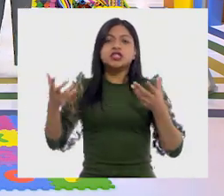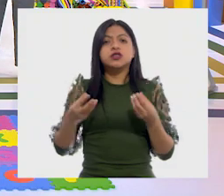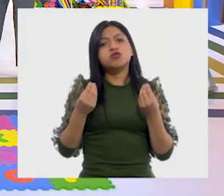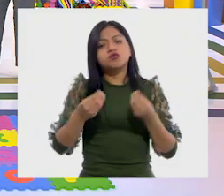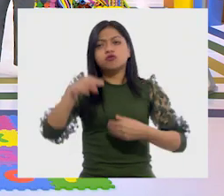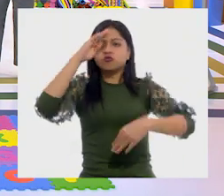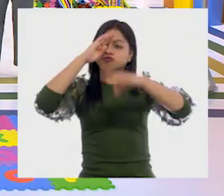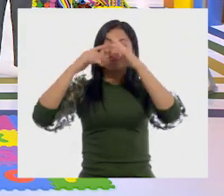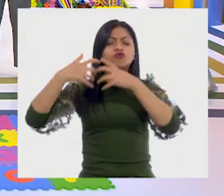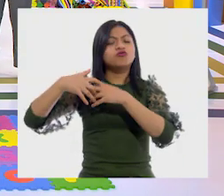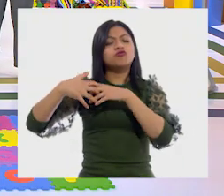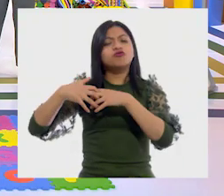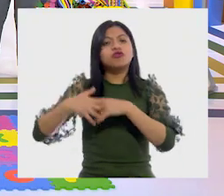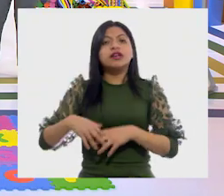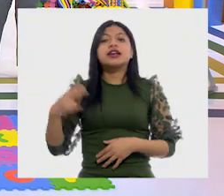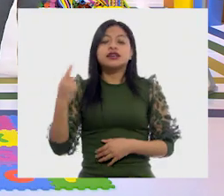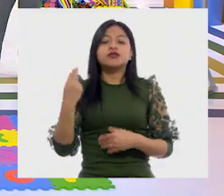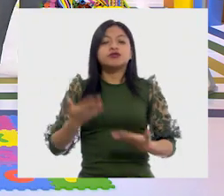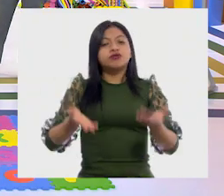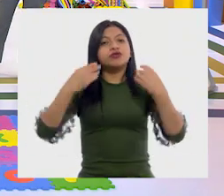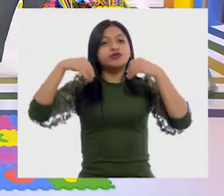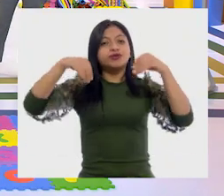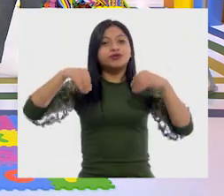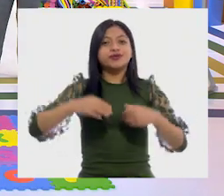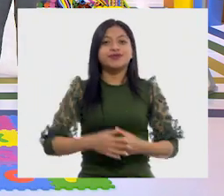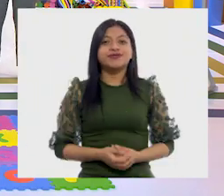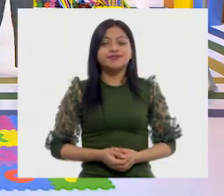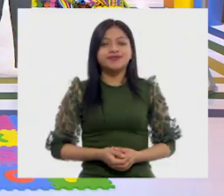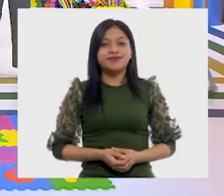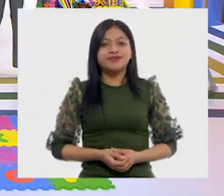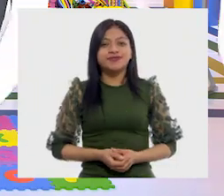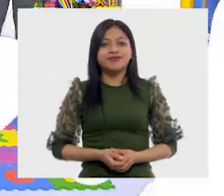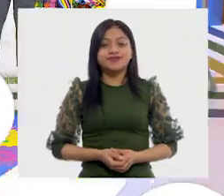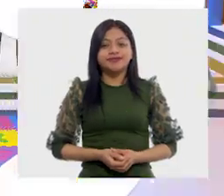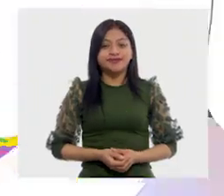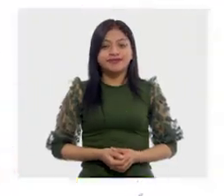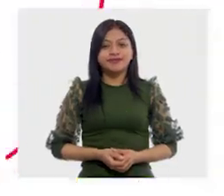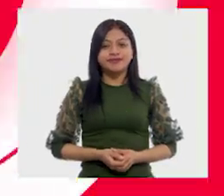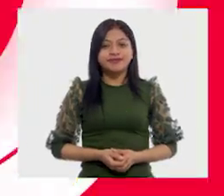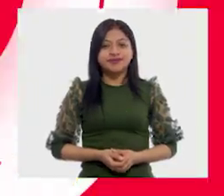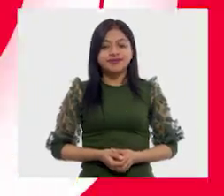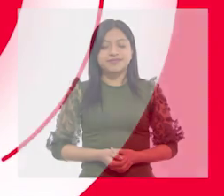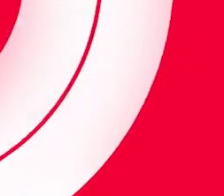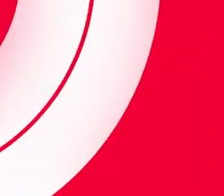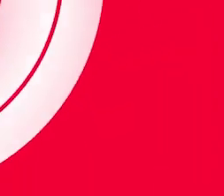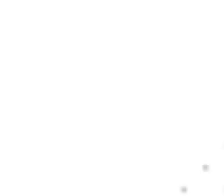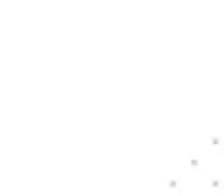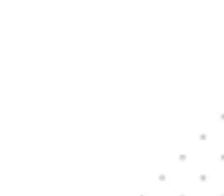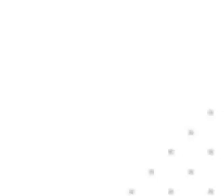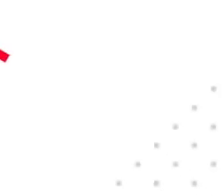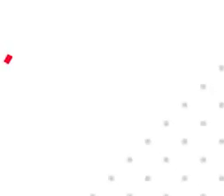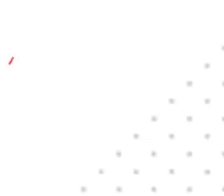pensar en tanta información. Y de corregir. Sí, como la U. Muy Así es.